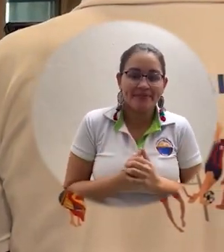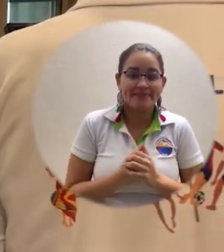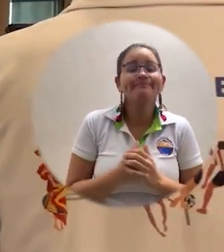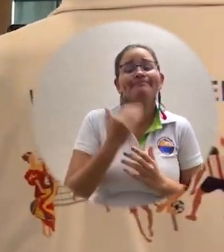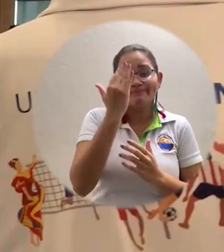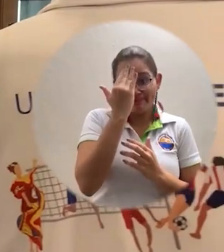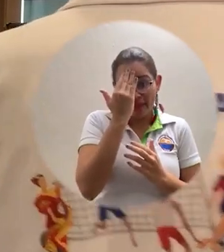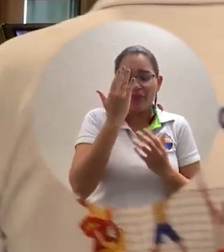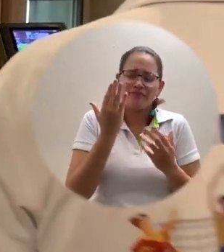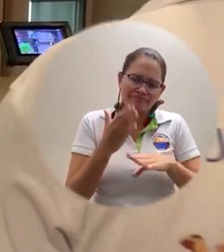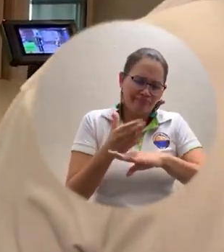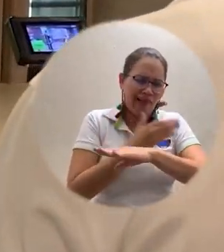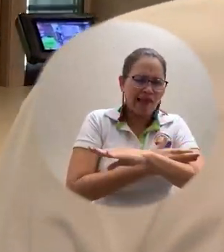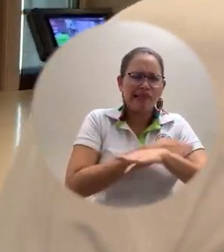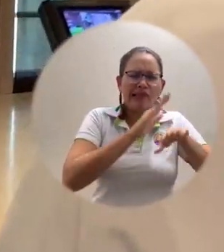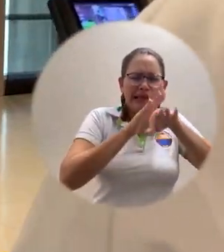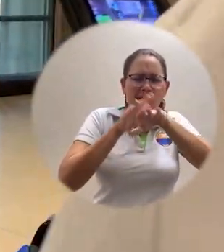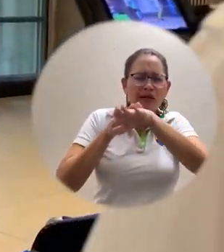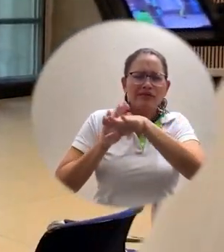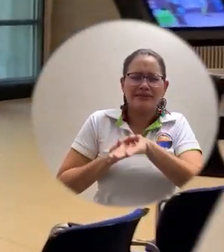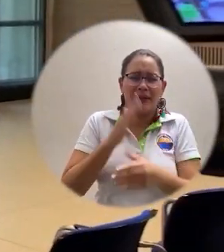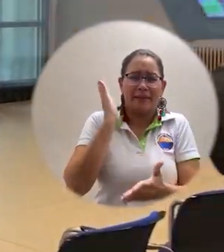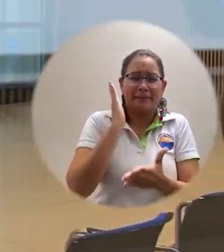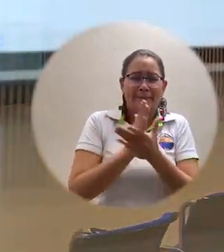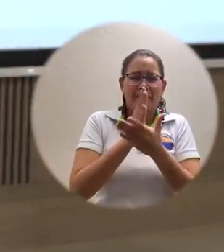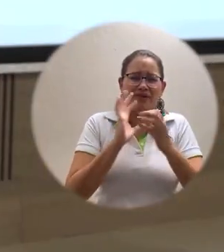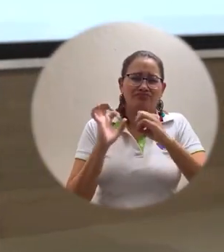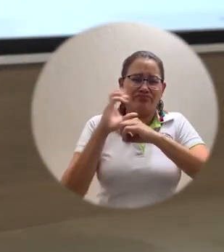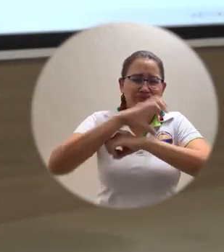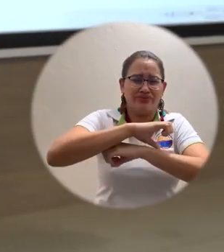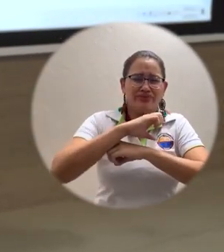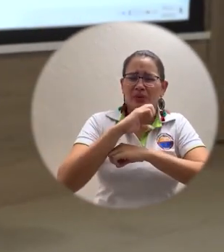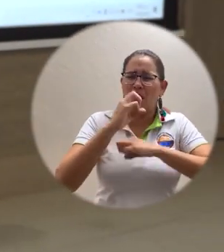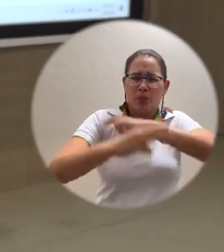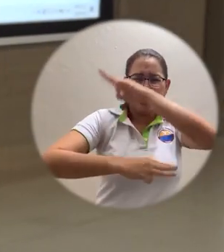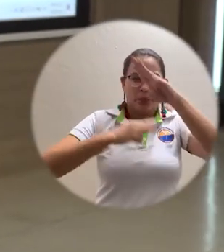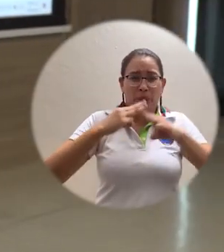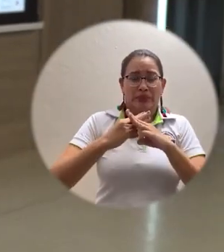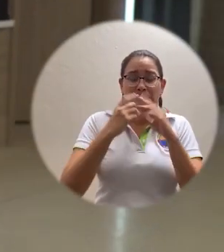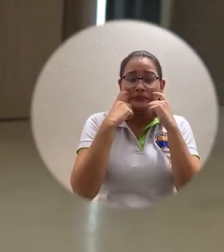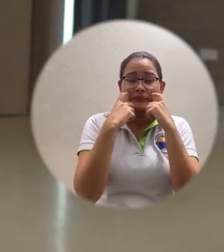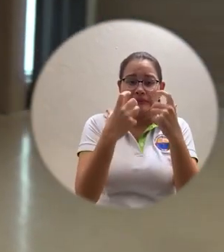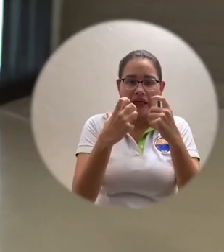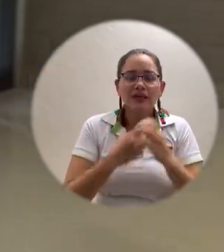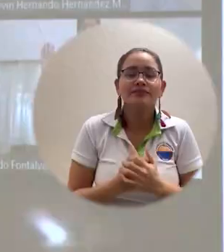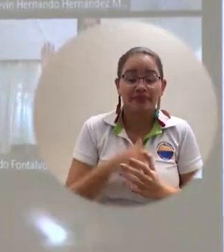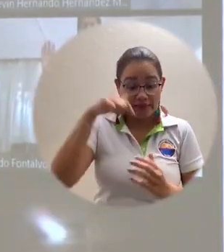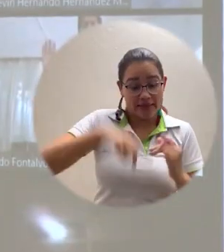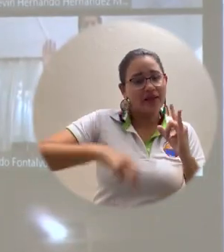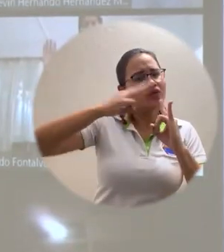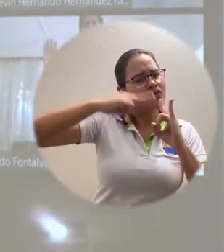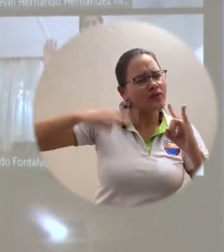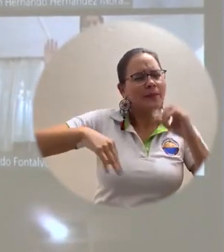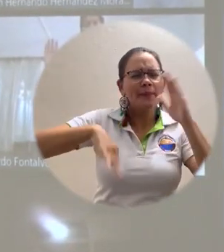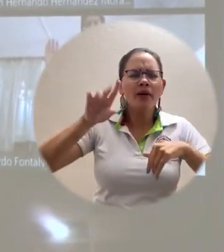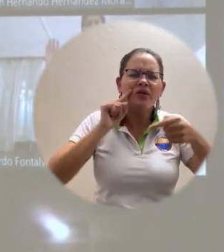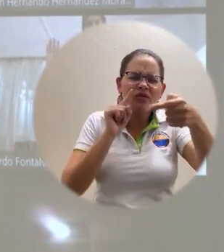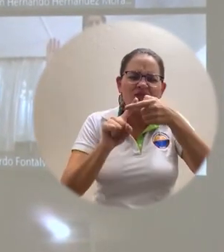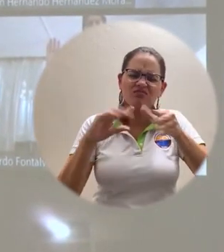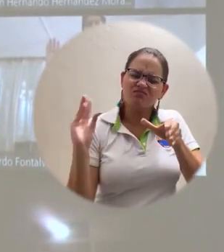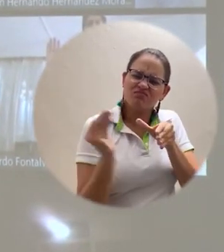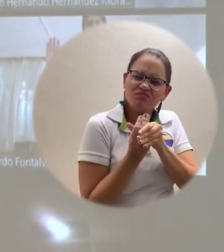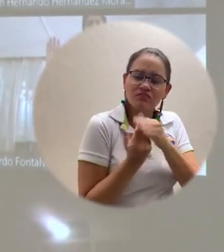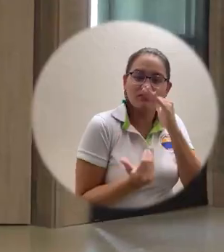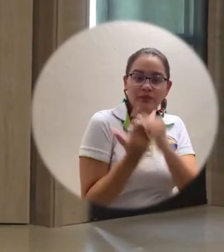nosotros. Como ha sido el común denominador desde el momento en que fue declarada la pandemia a causa del COVID-19, esta Casa de Estudios Superiores sigue